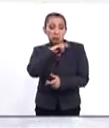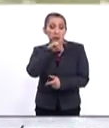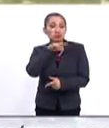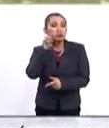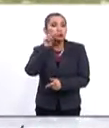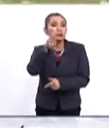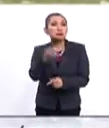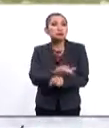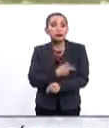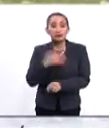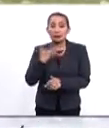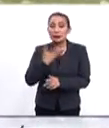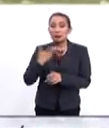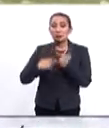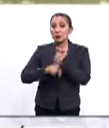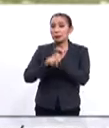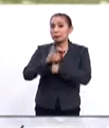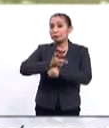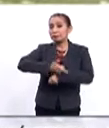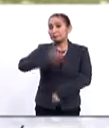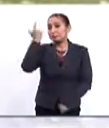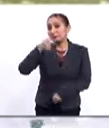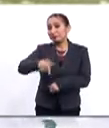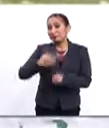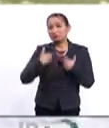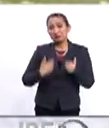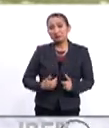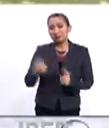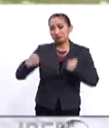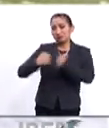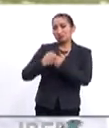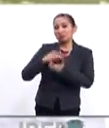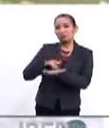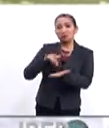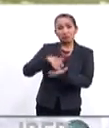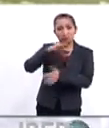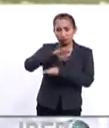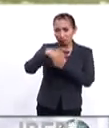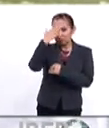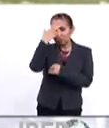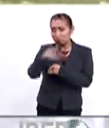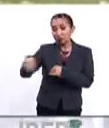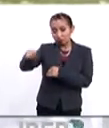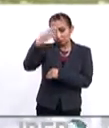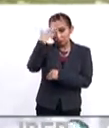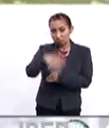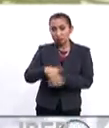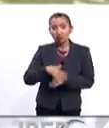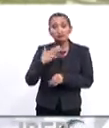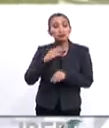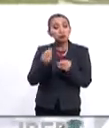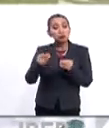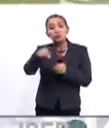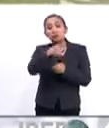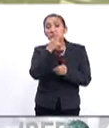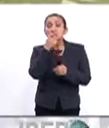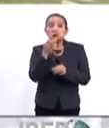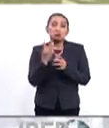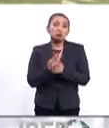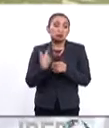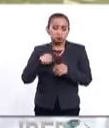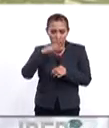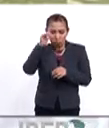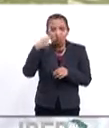descubriremos. Tenemos una crisis muy grande, una crisis humanitaria en la frontera. Todos lo saben. Ellos lo saben. Y muchos de ellos dicen,